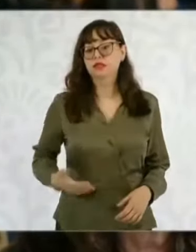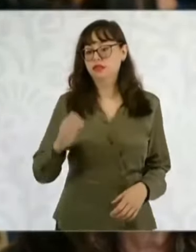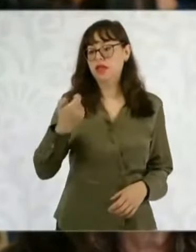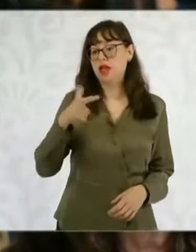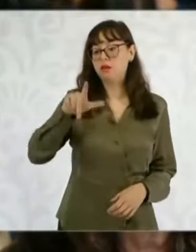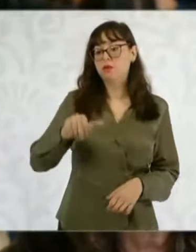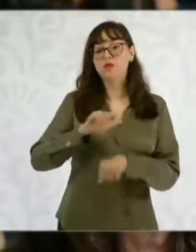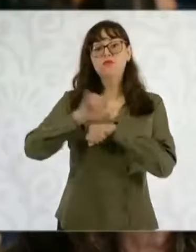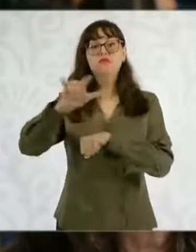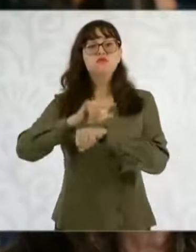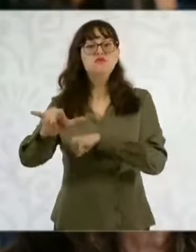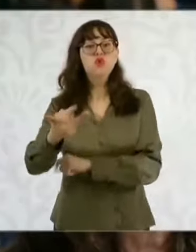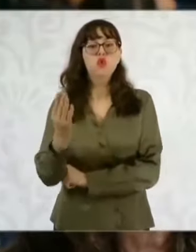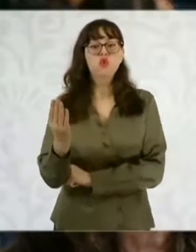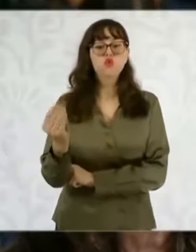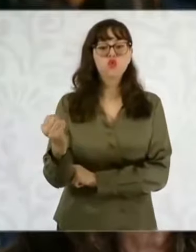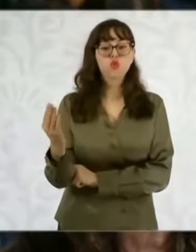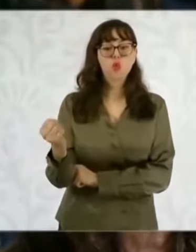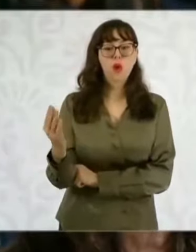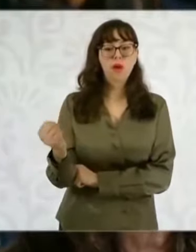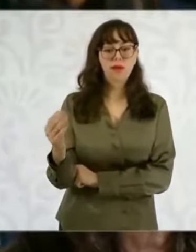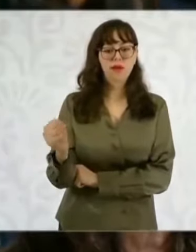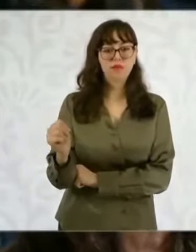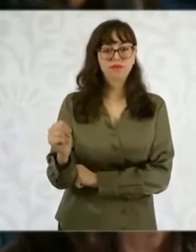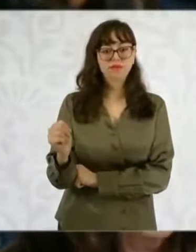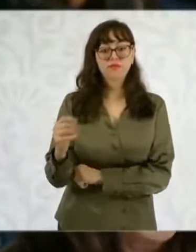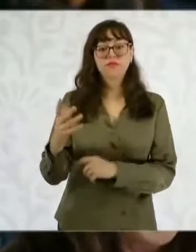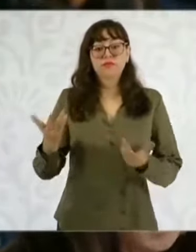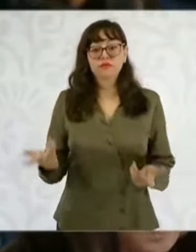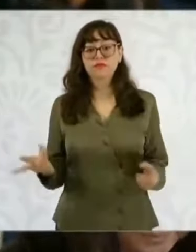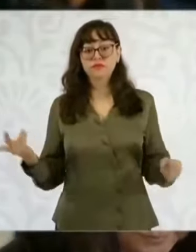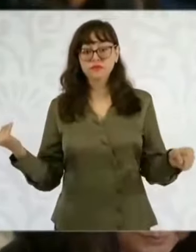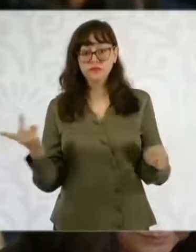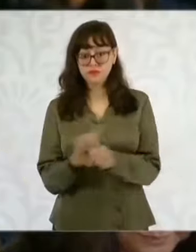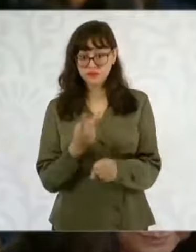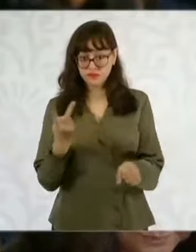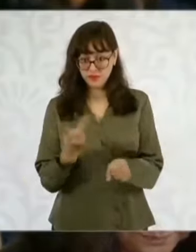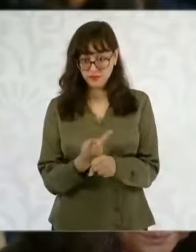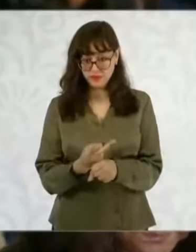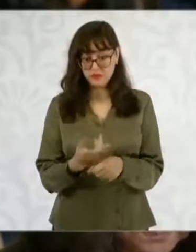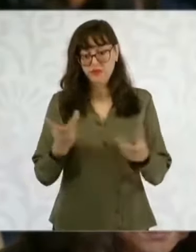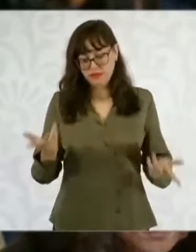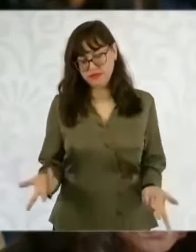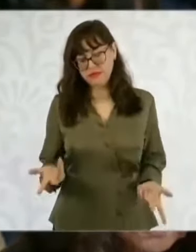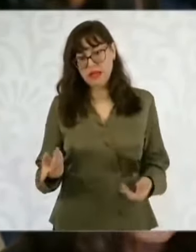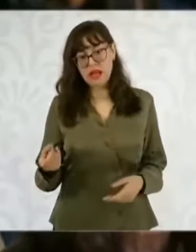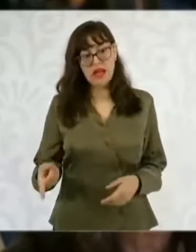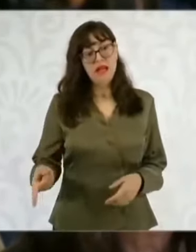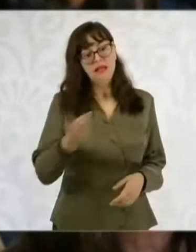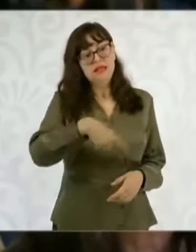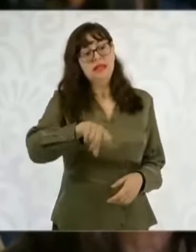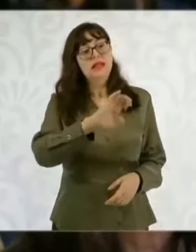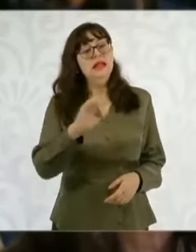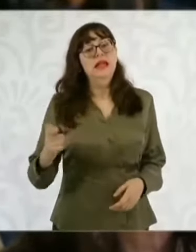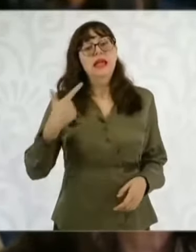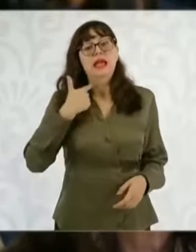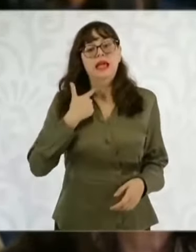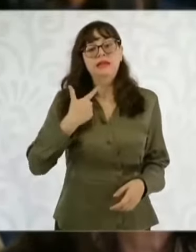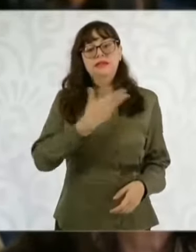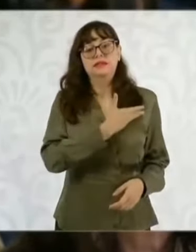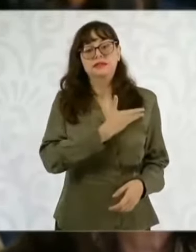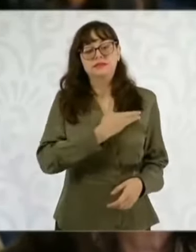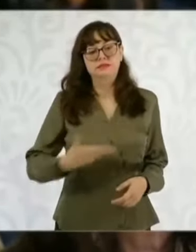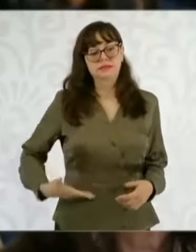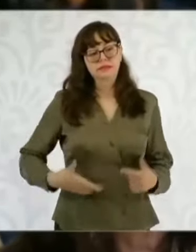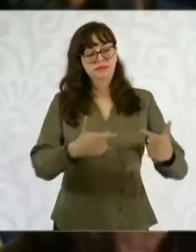y eso a los expresidentes los llevó a comprar el avión TP-01, el cual se tuvo que vender